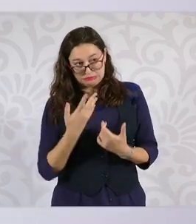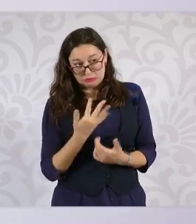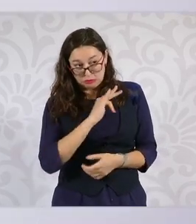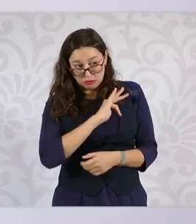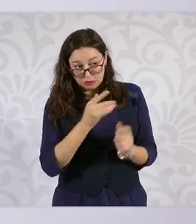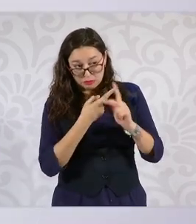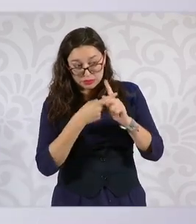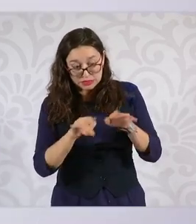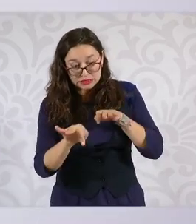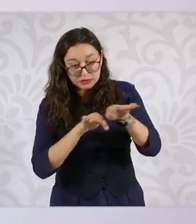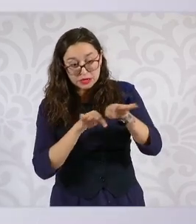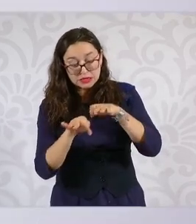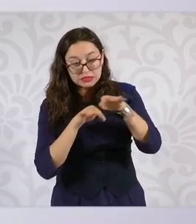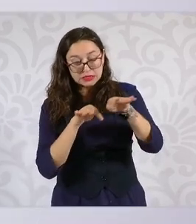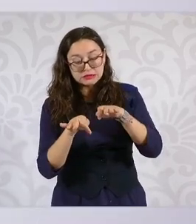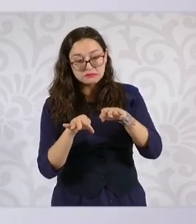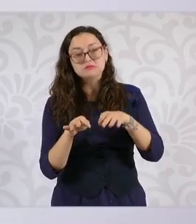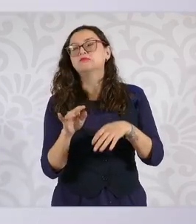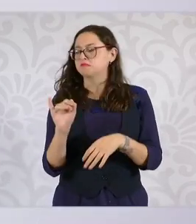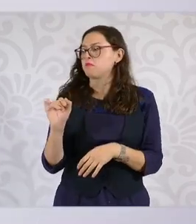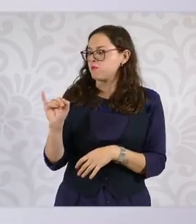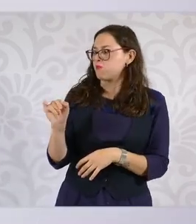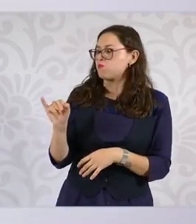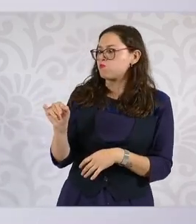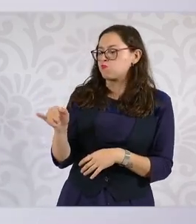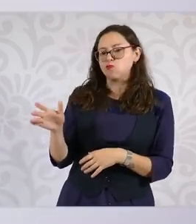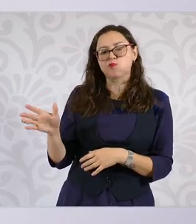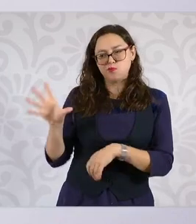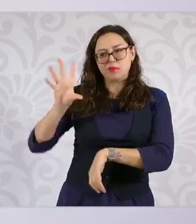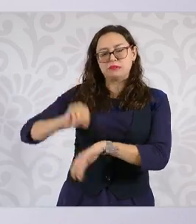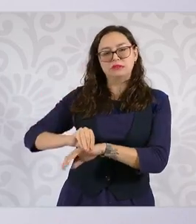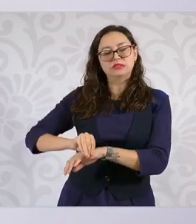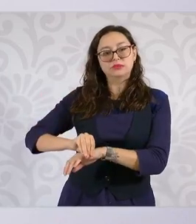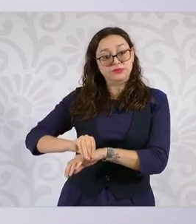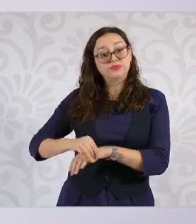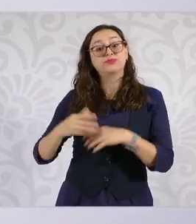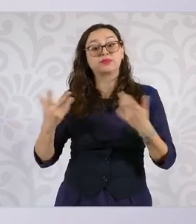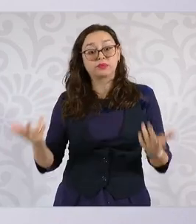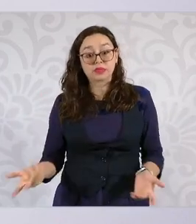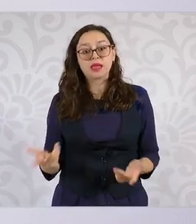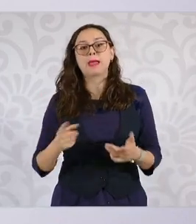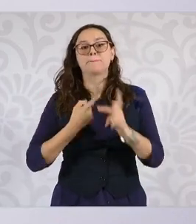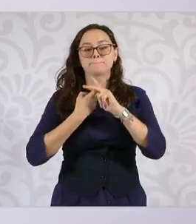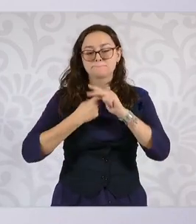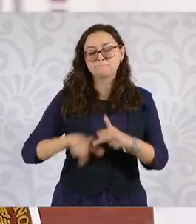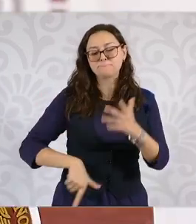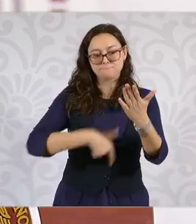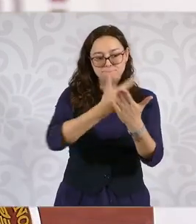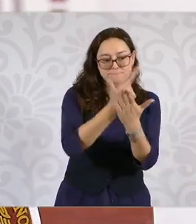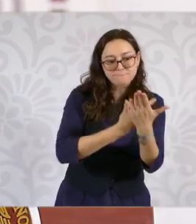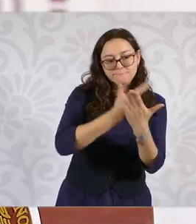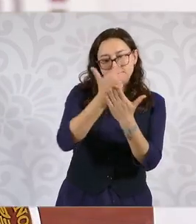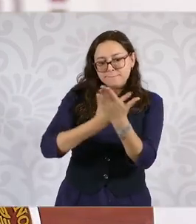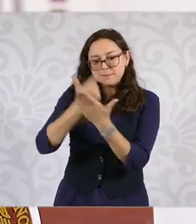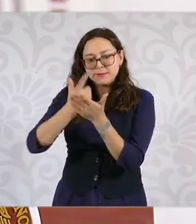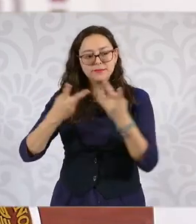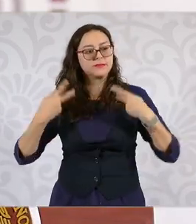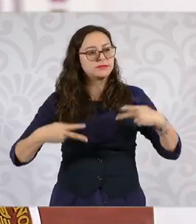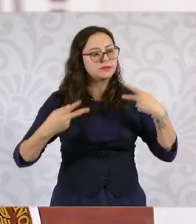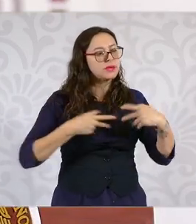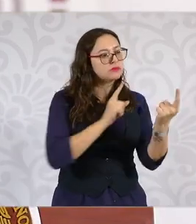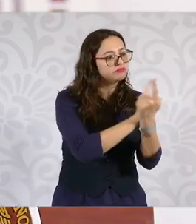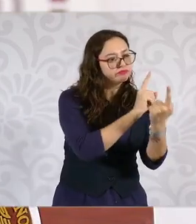viviendas, donde trabajan, desde cuándo viven ahí y la idea es poderle brindar una